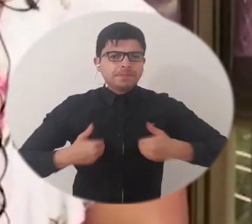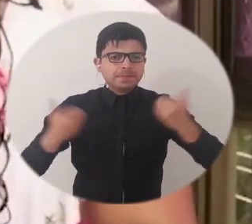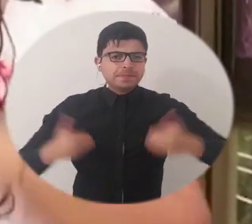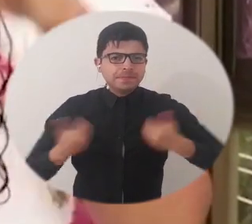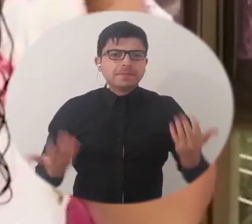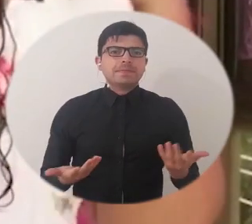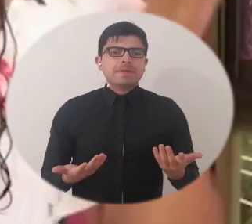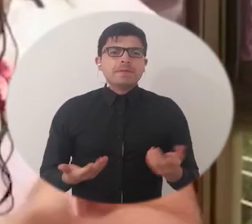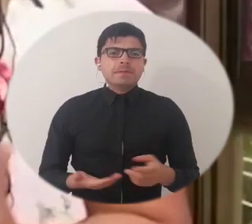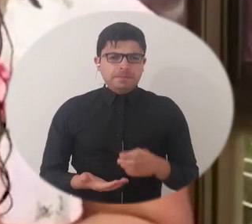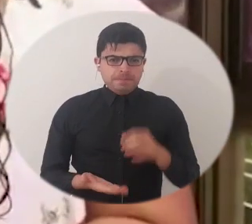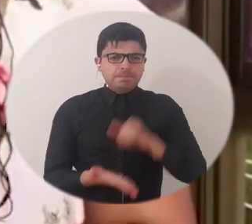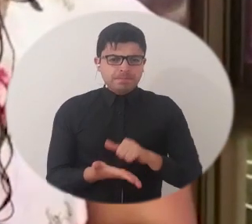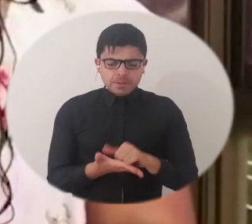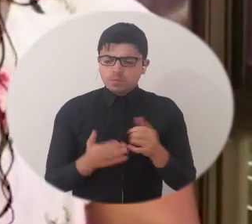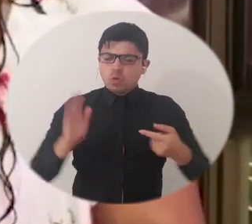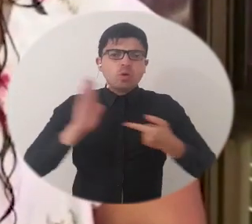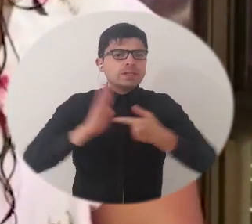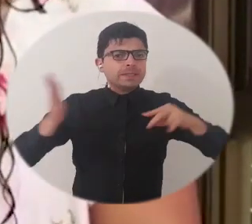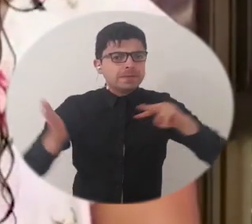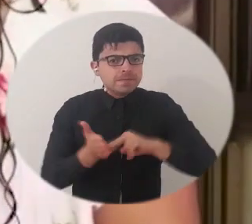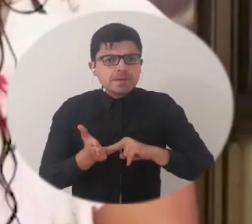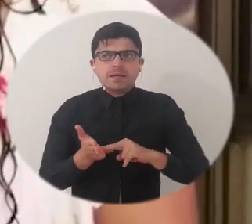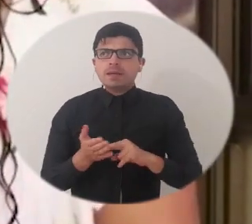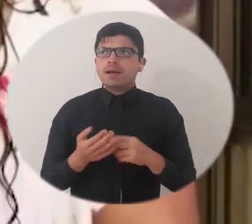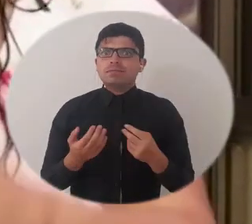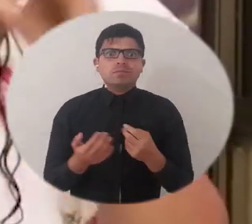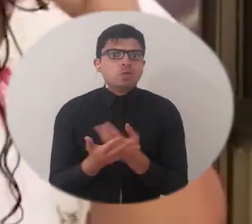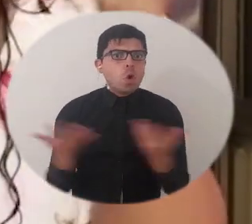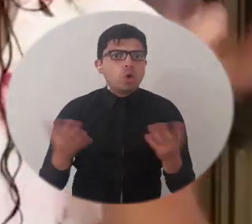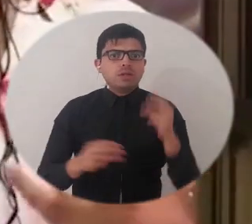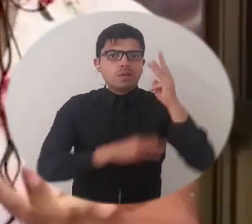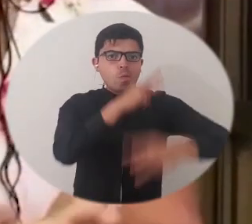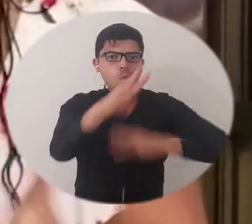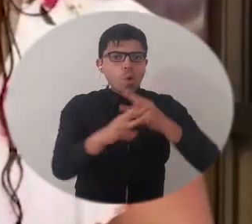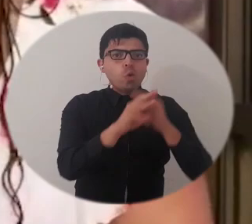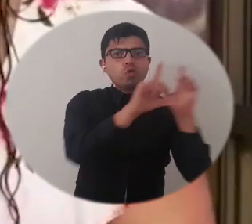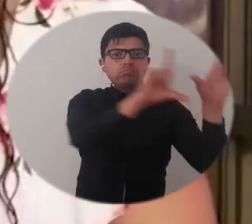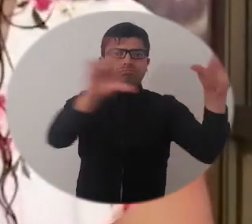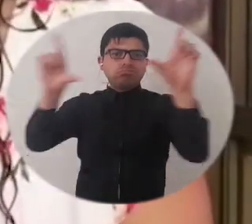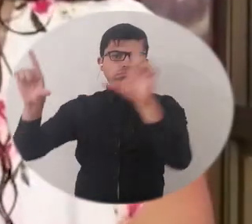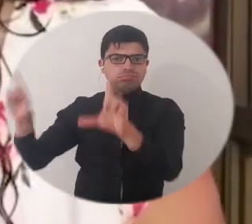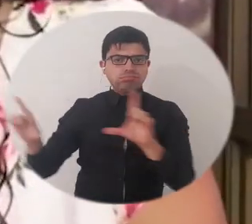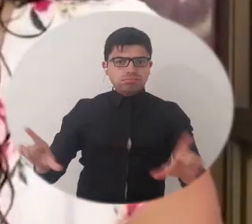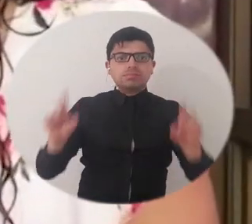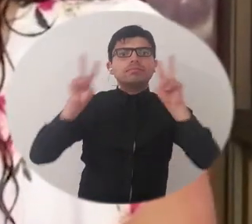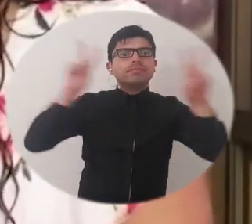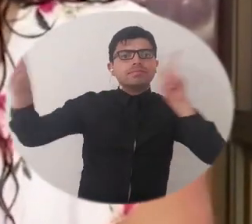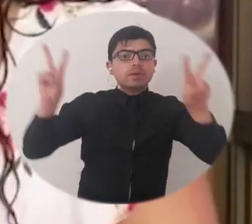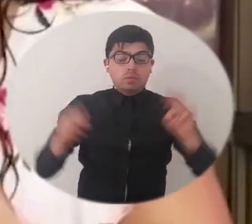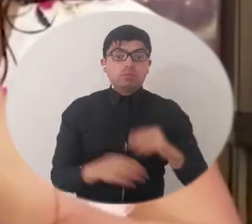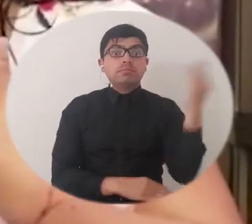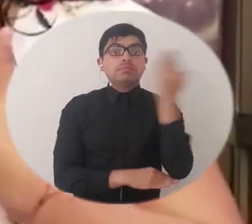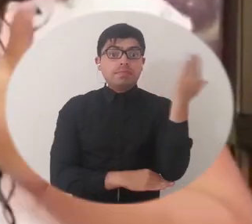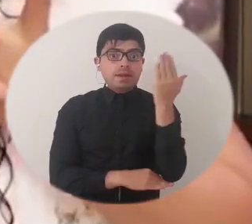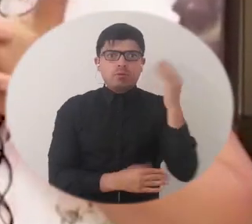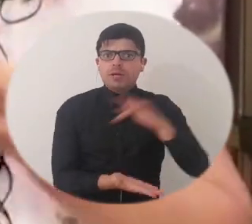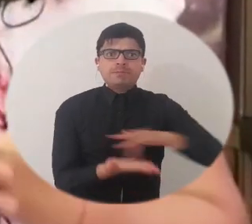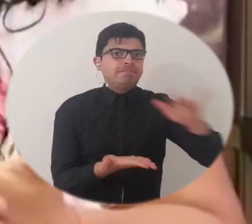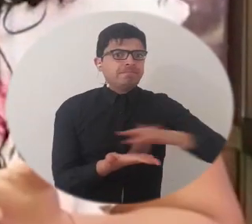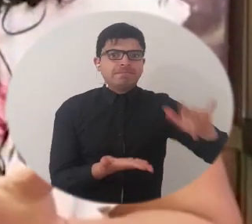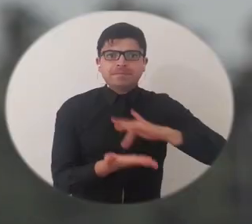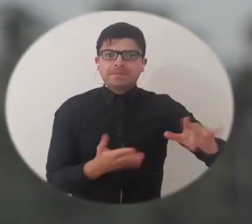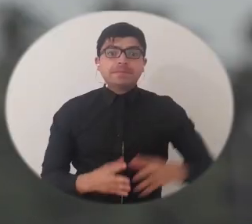por, digamos, lo que esto implica para el universo de nuestras pantallas, una película que es